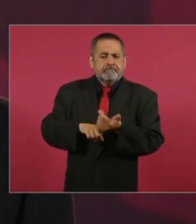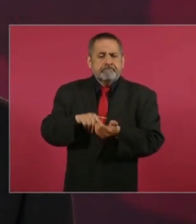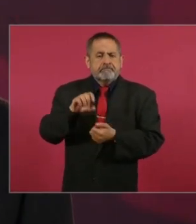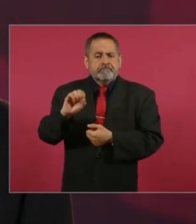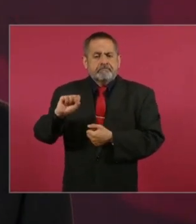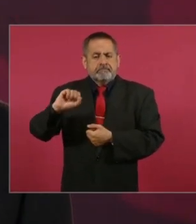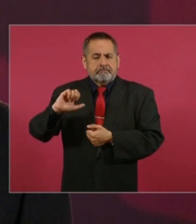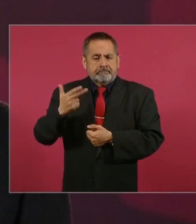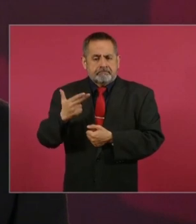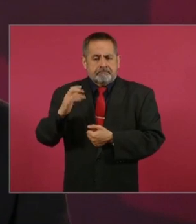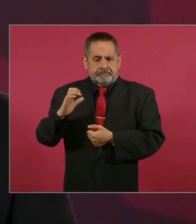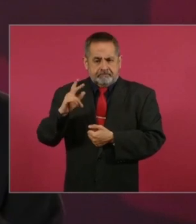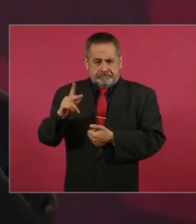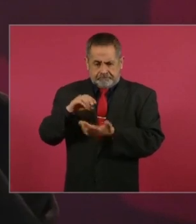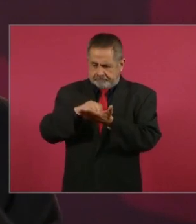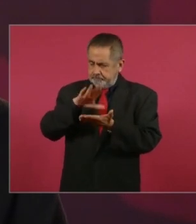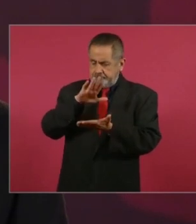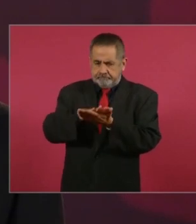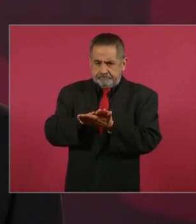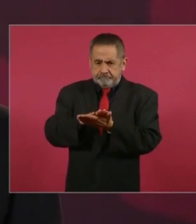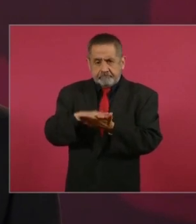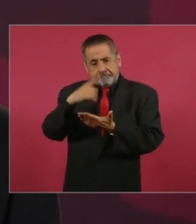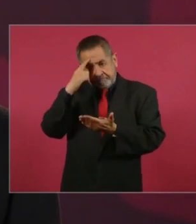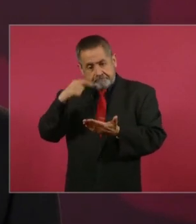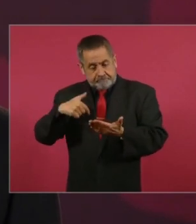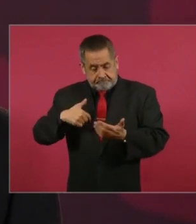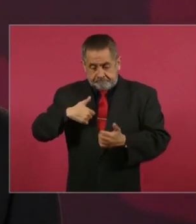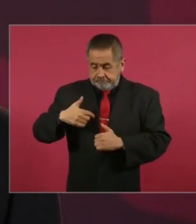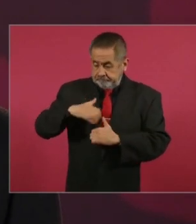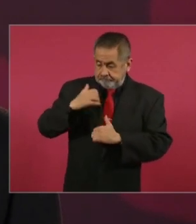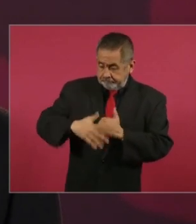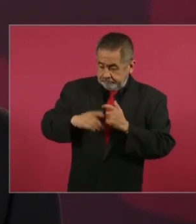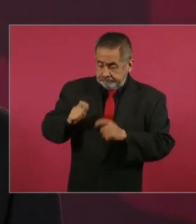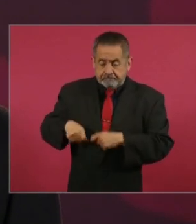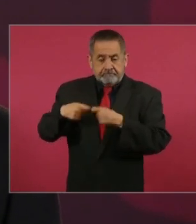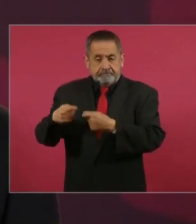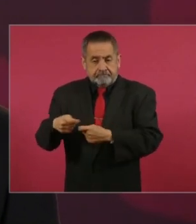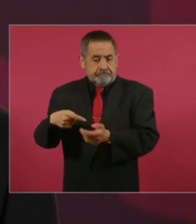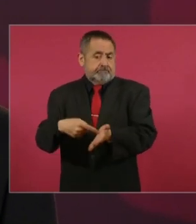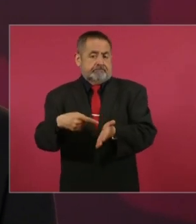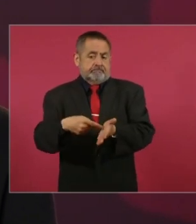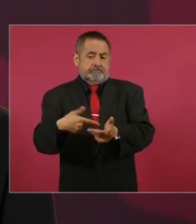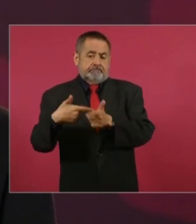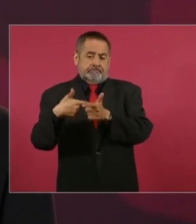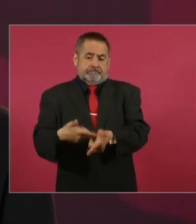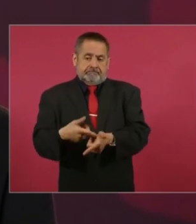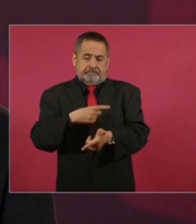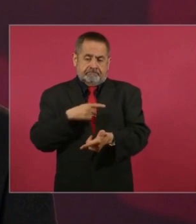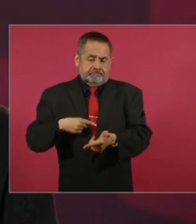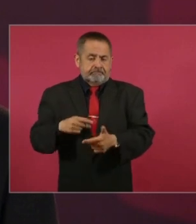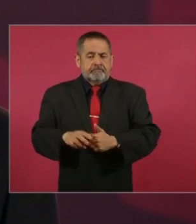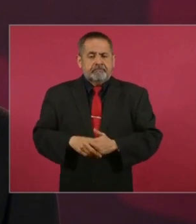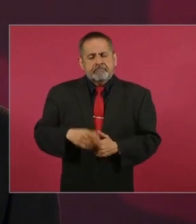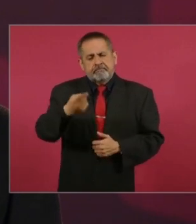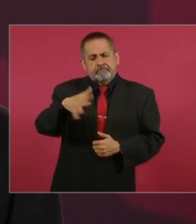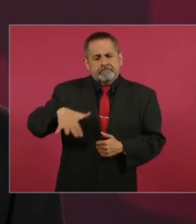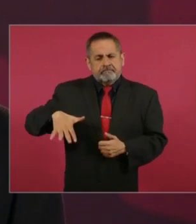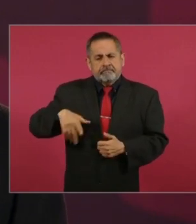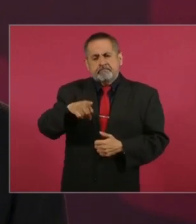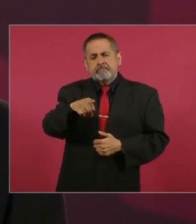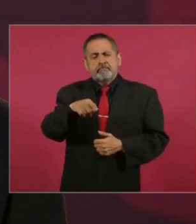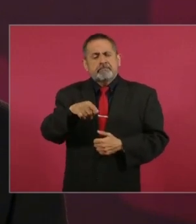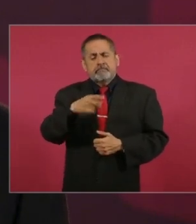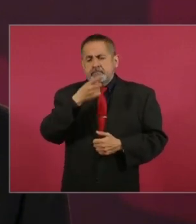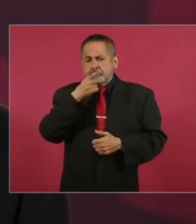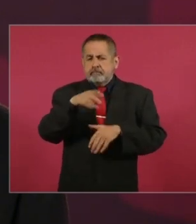para que se le dé continuidad. Lo del seguro que planteas,